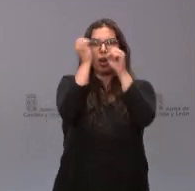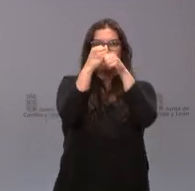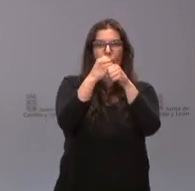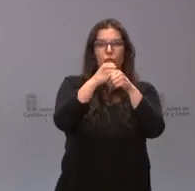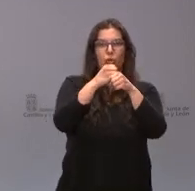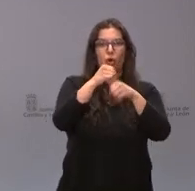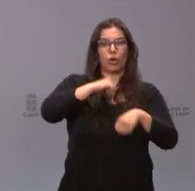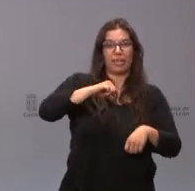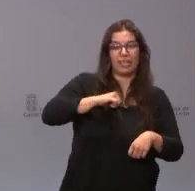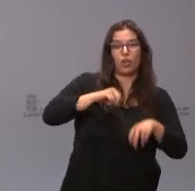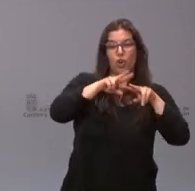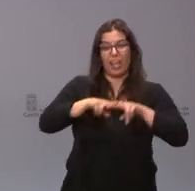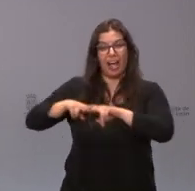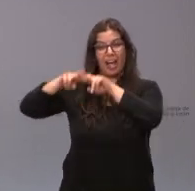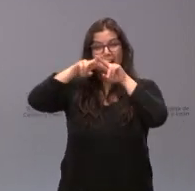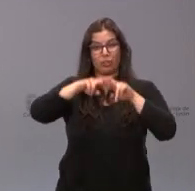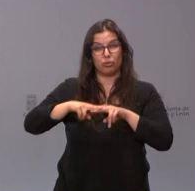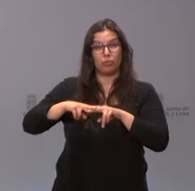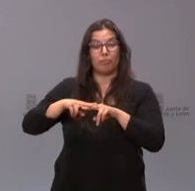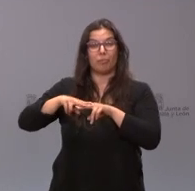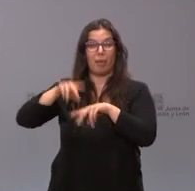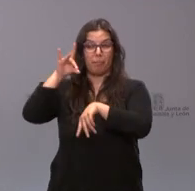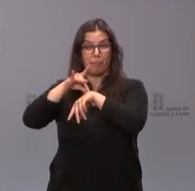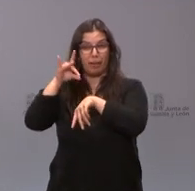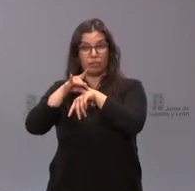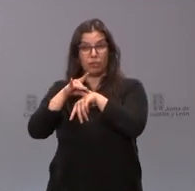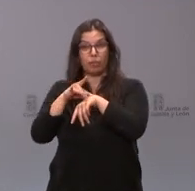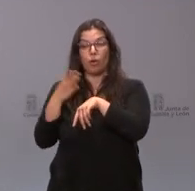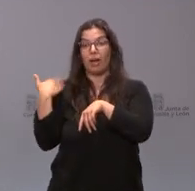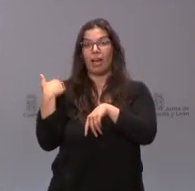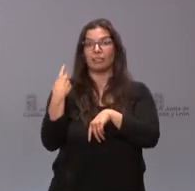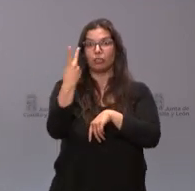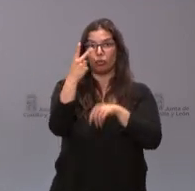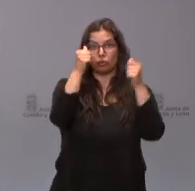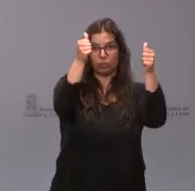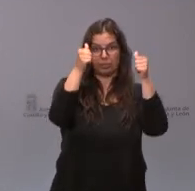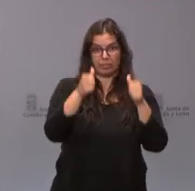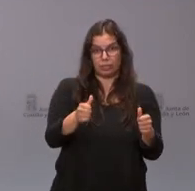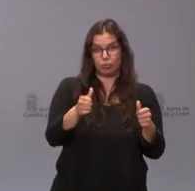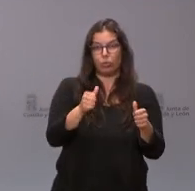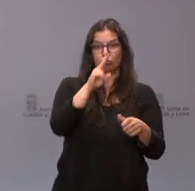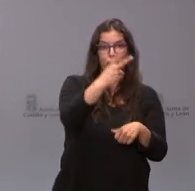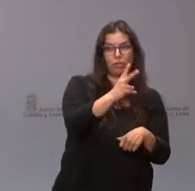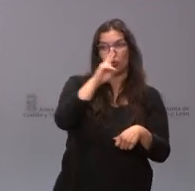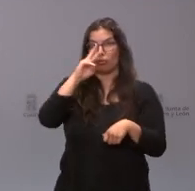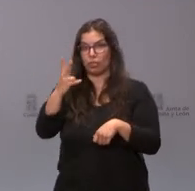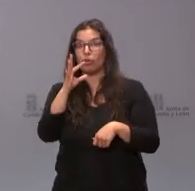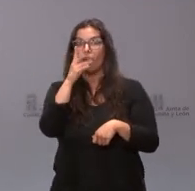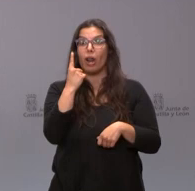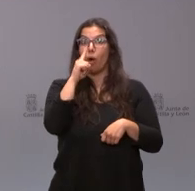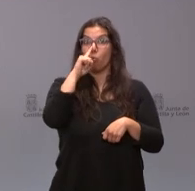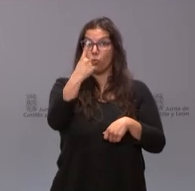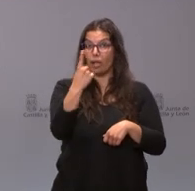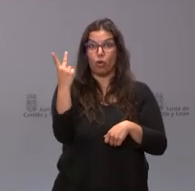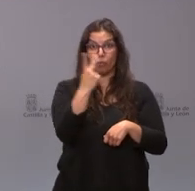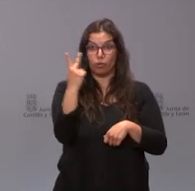anatomía patológica. Eran dos titulaciones de formación profesional de dos años. Lo que se va a hacer ahora es tener el primer año común para